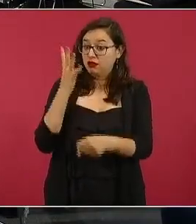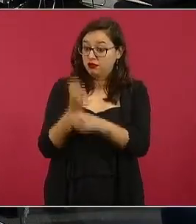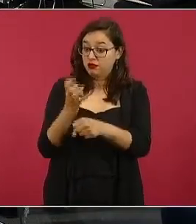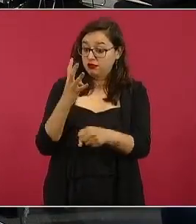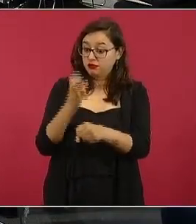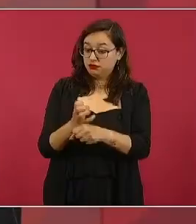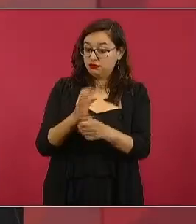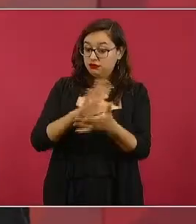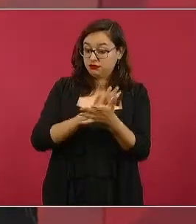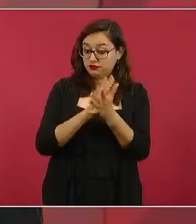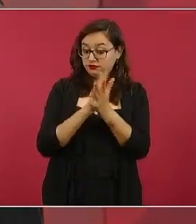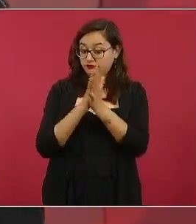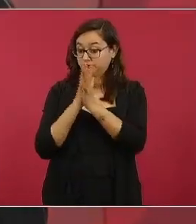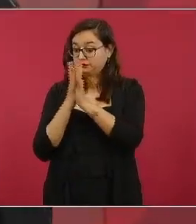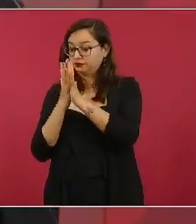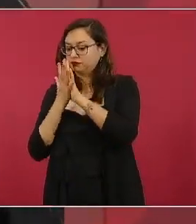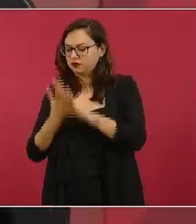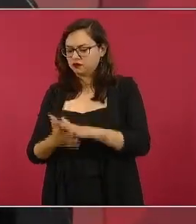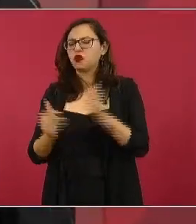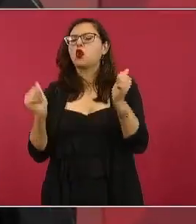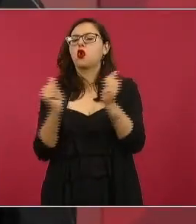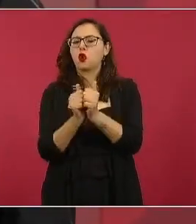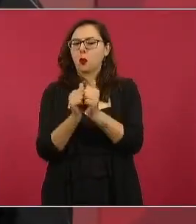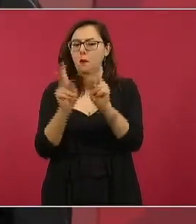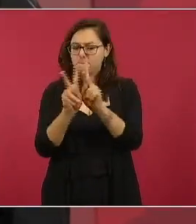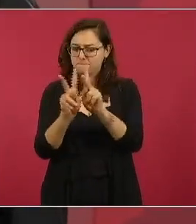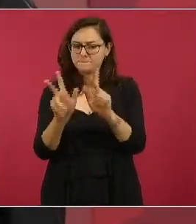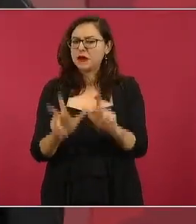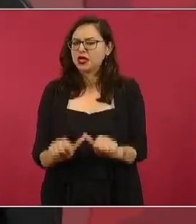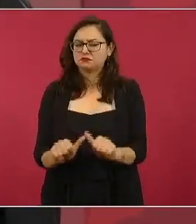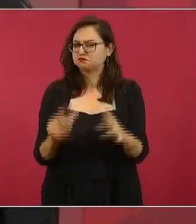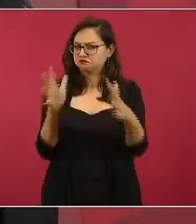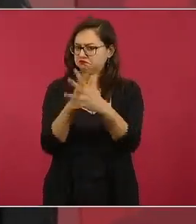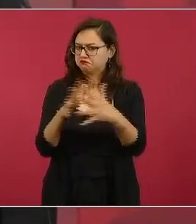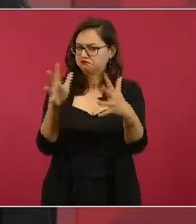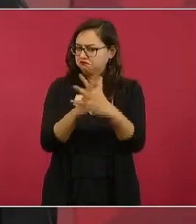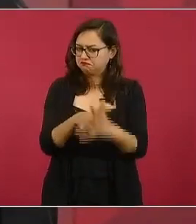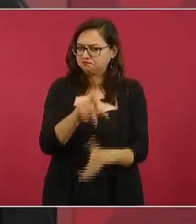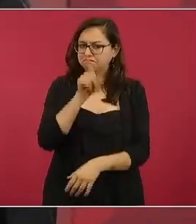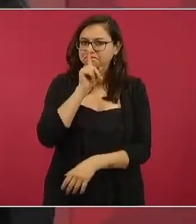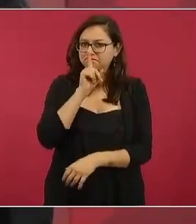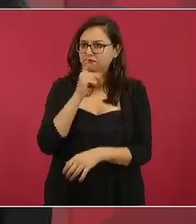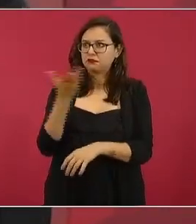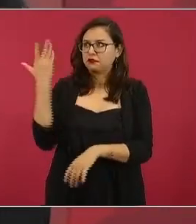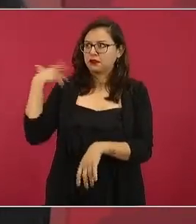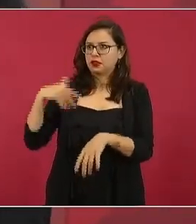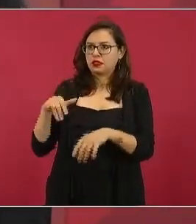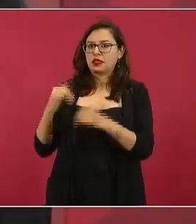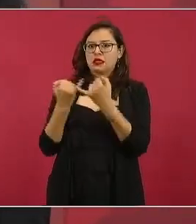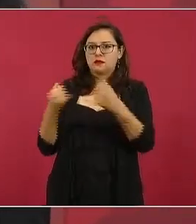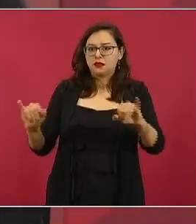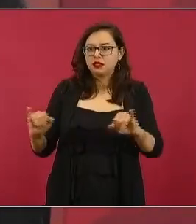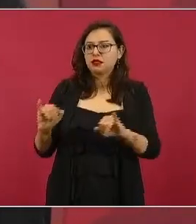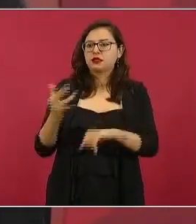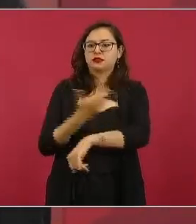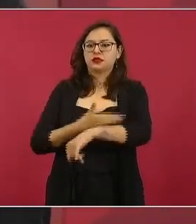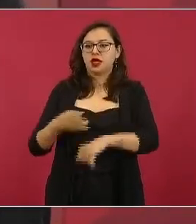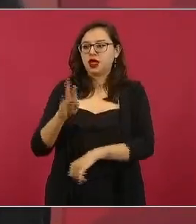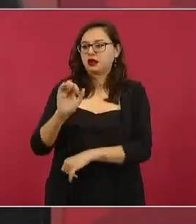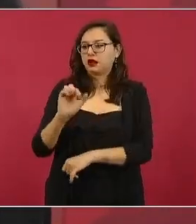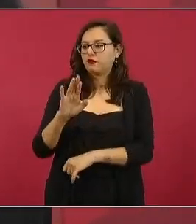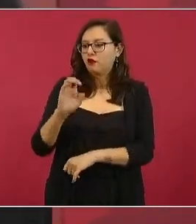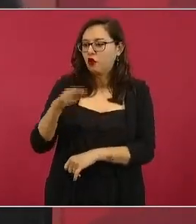pero igual de profunda como lo fue la independencia como lo fue la reforma como lo fue la